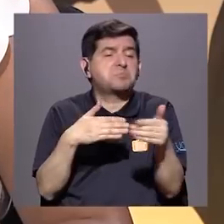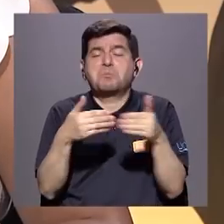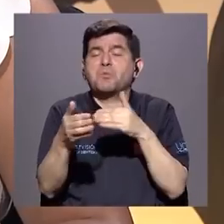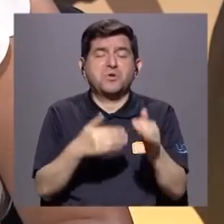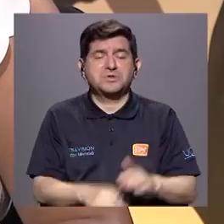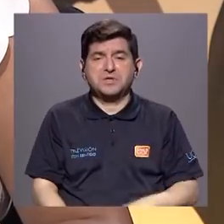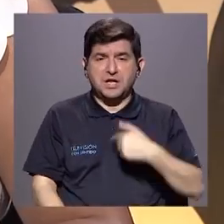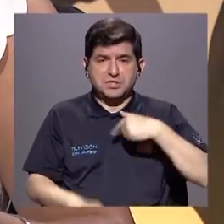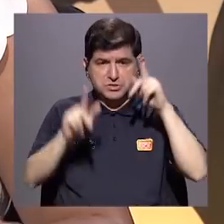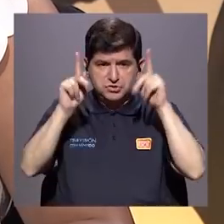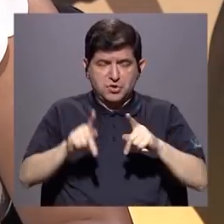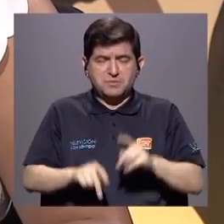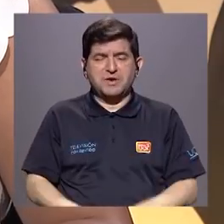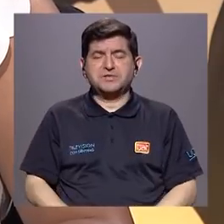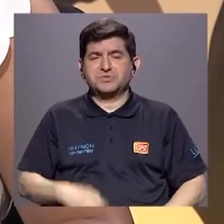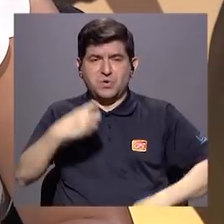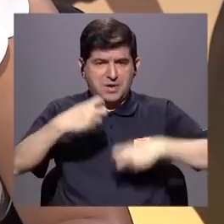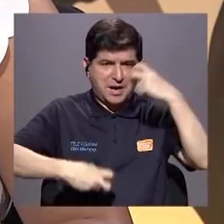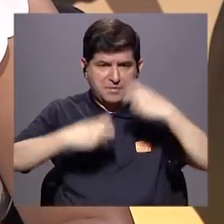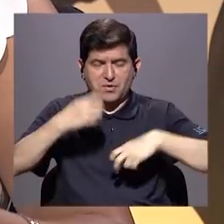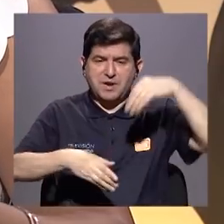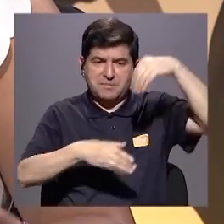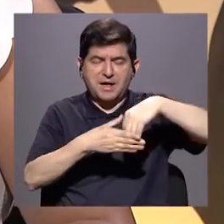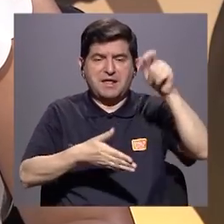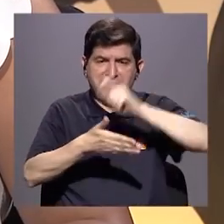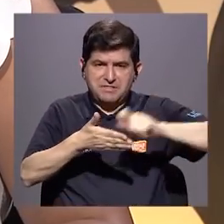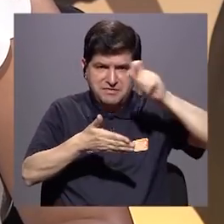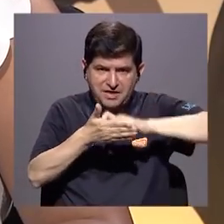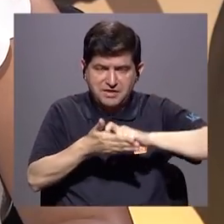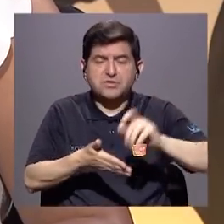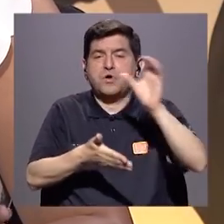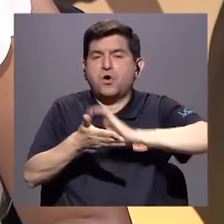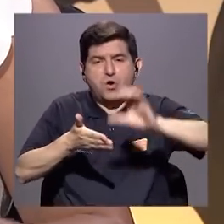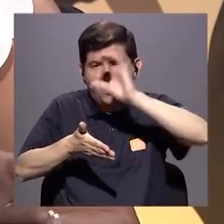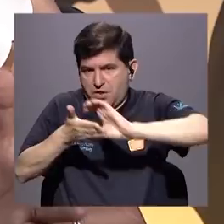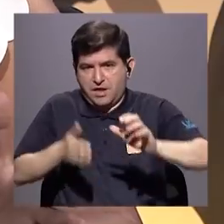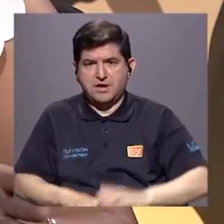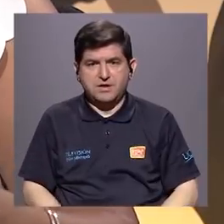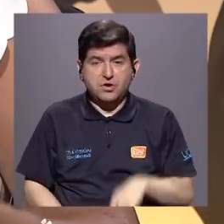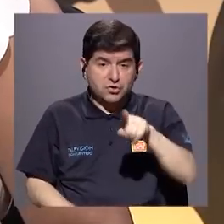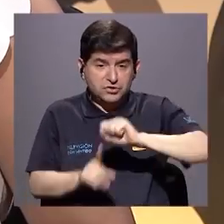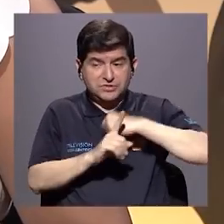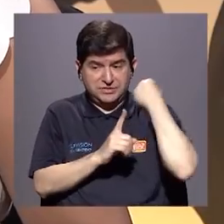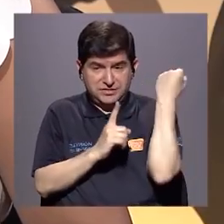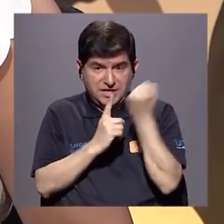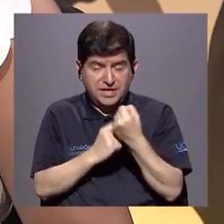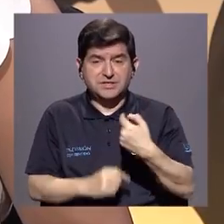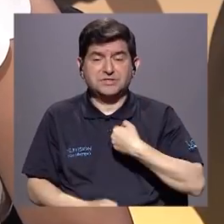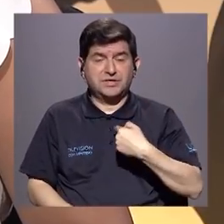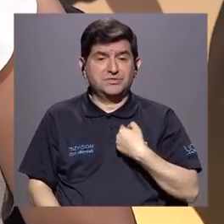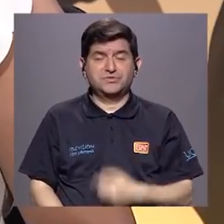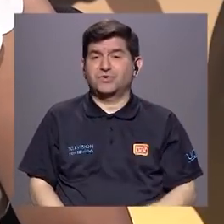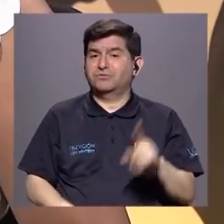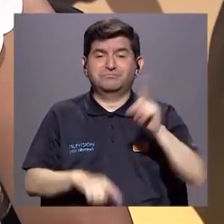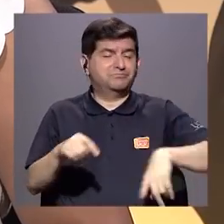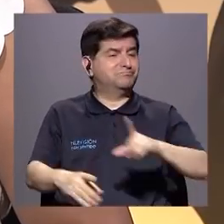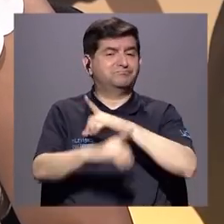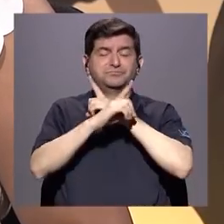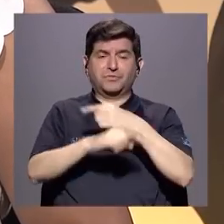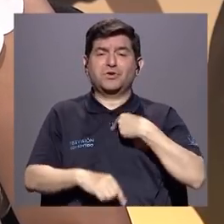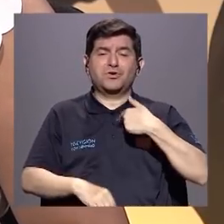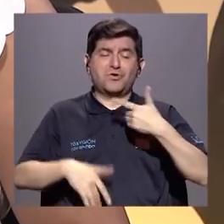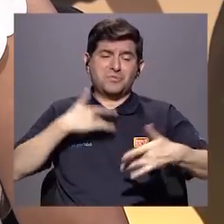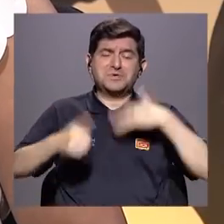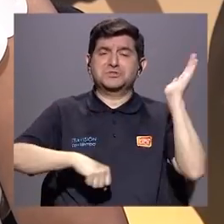yo soy la persona estigmatizada, yo soy el problemático de la escuela, la problemática del colegio, y en esa situación me dejan en indefensión. Me hacen sentir